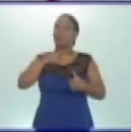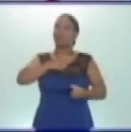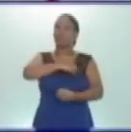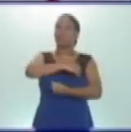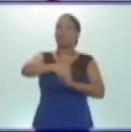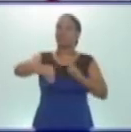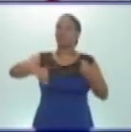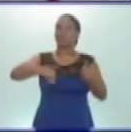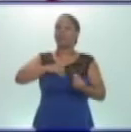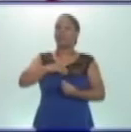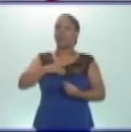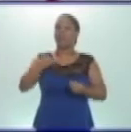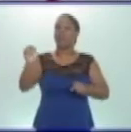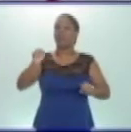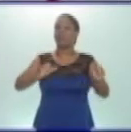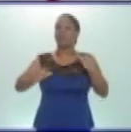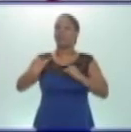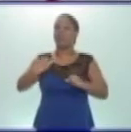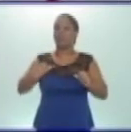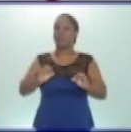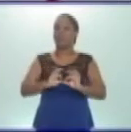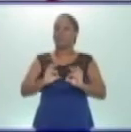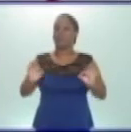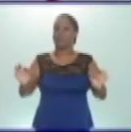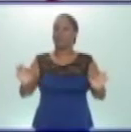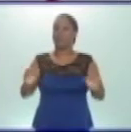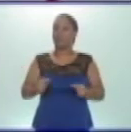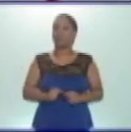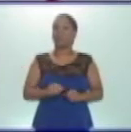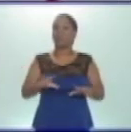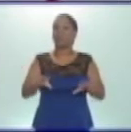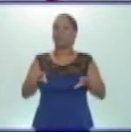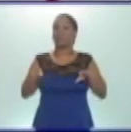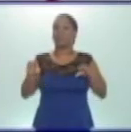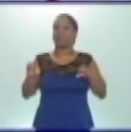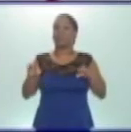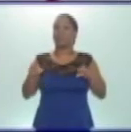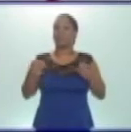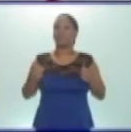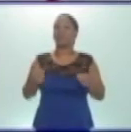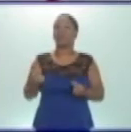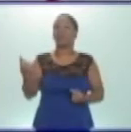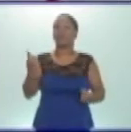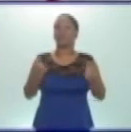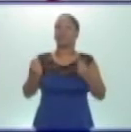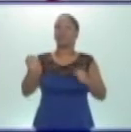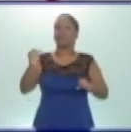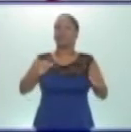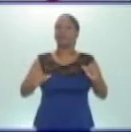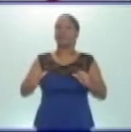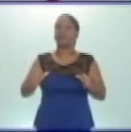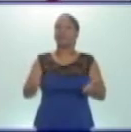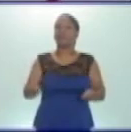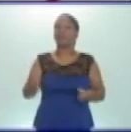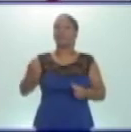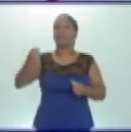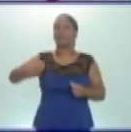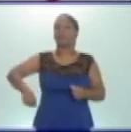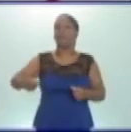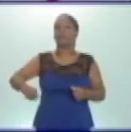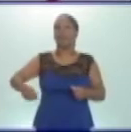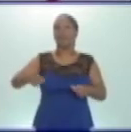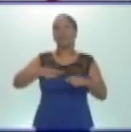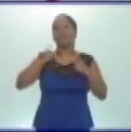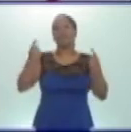asimilables. También permite la absorción de los principales nutrientes para su aprovechamiento en el organismo.